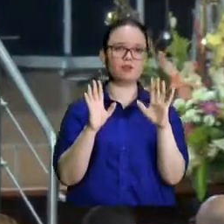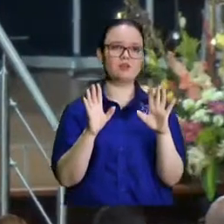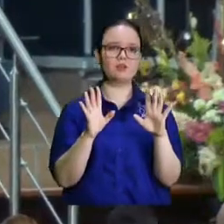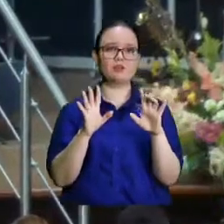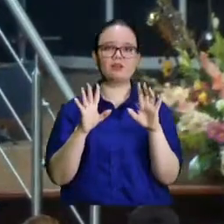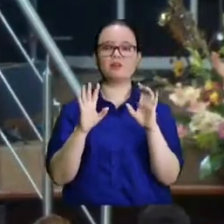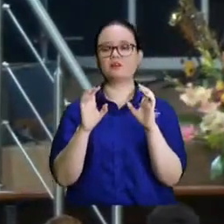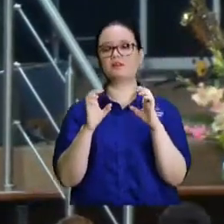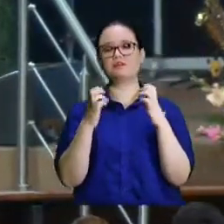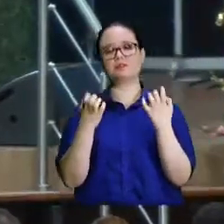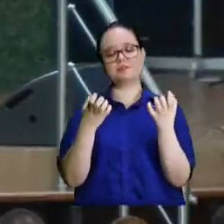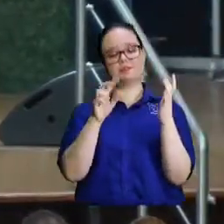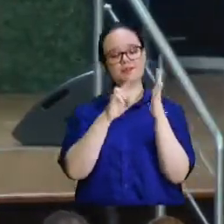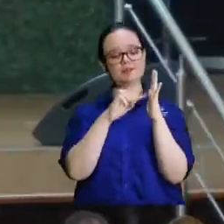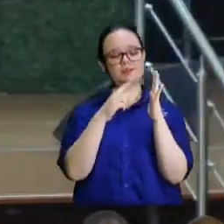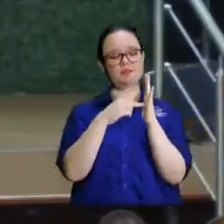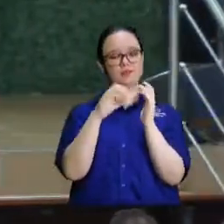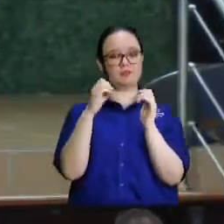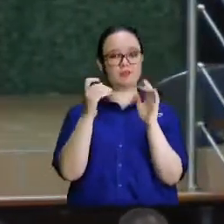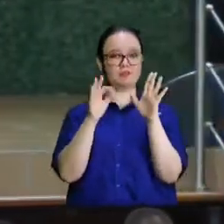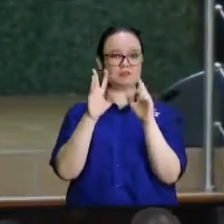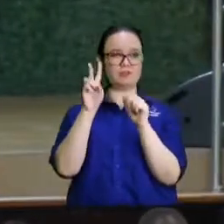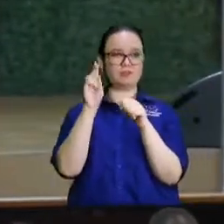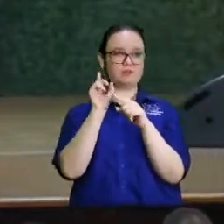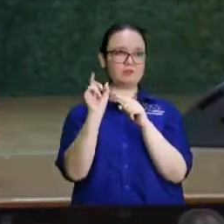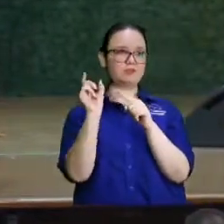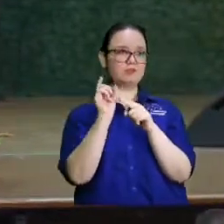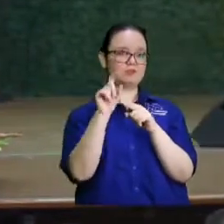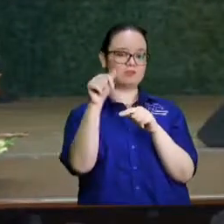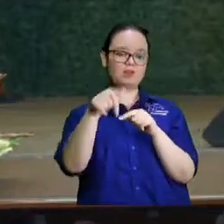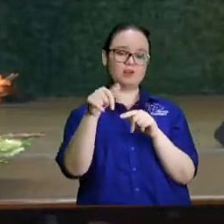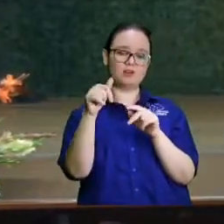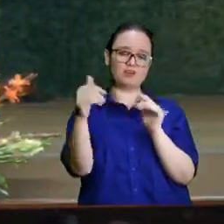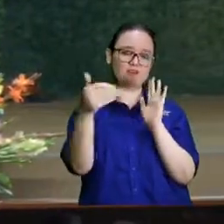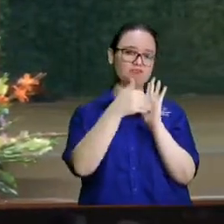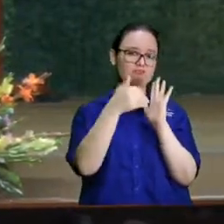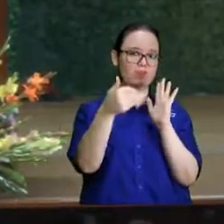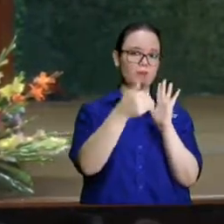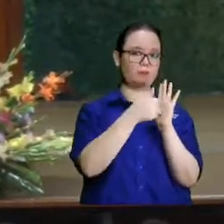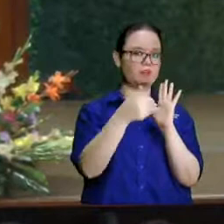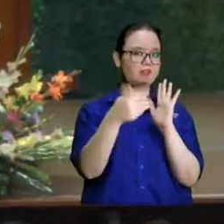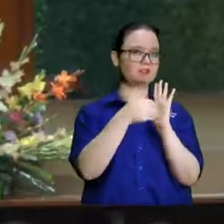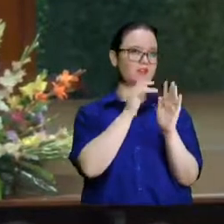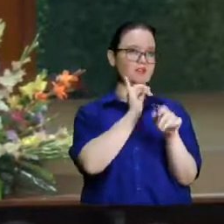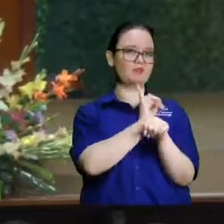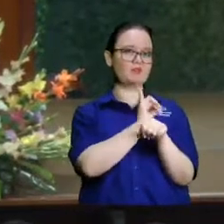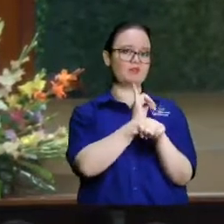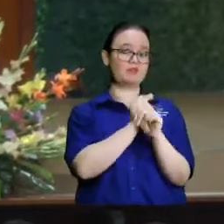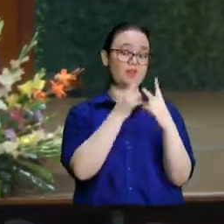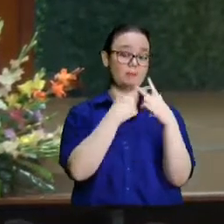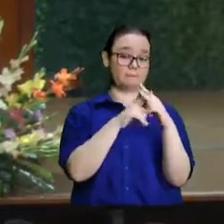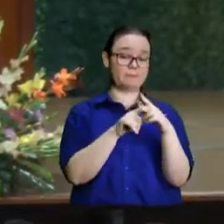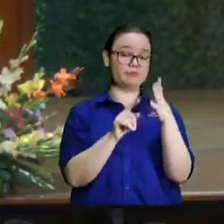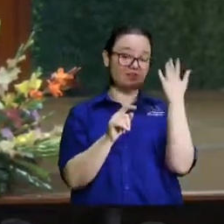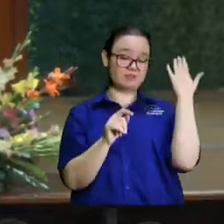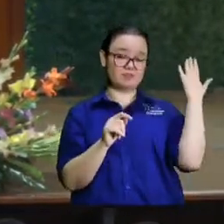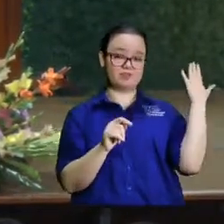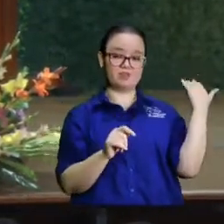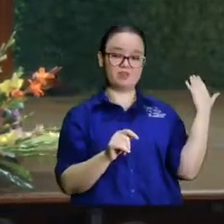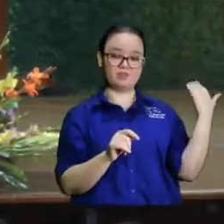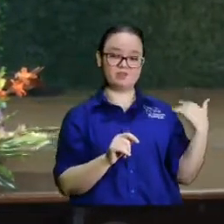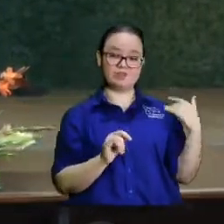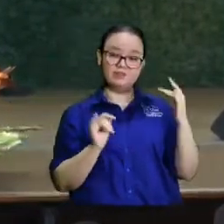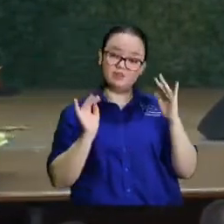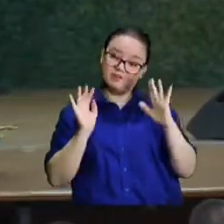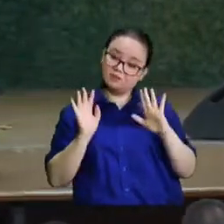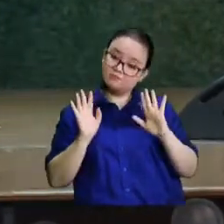quiere decir que estas cosas han de estar avasallando a la iglesia desde sus inicios. Y quién sabe